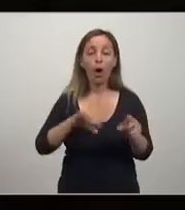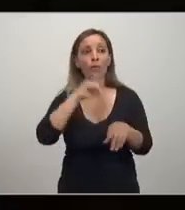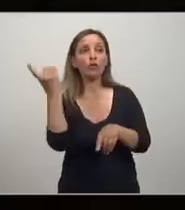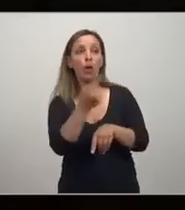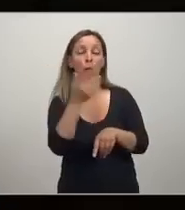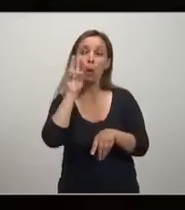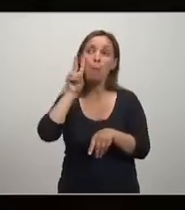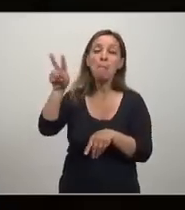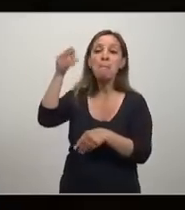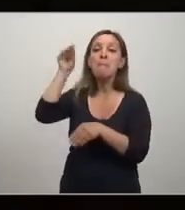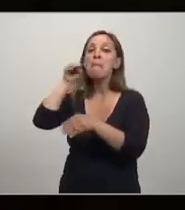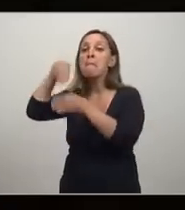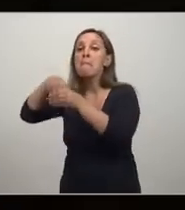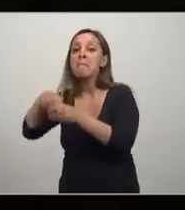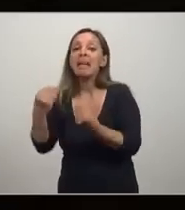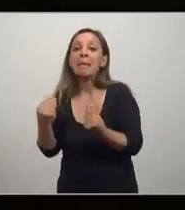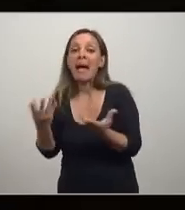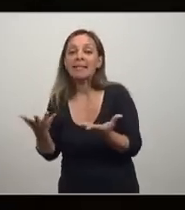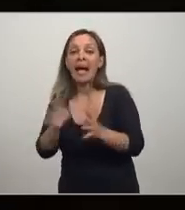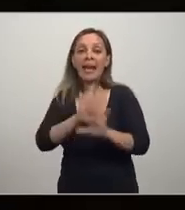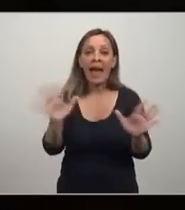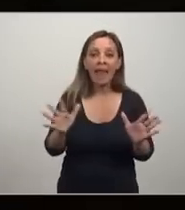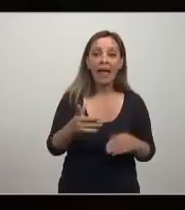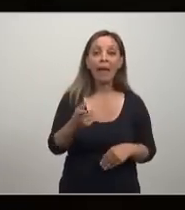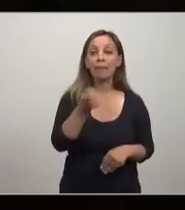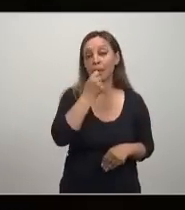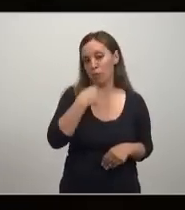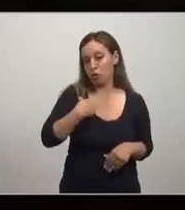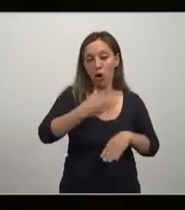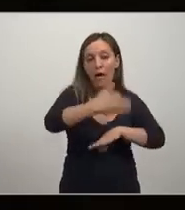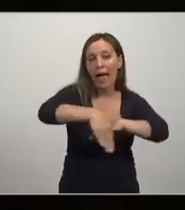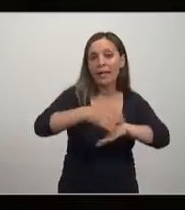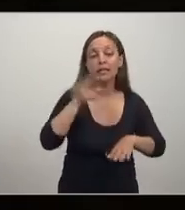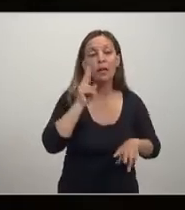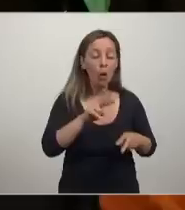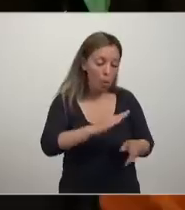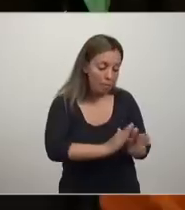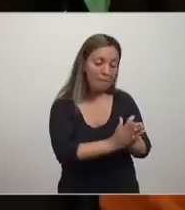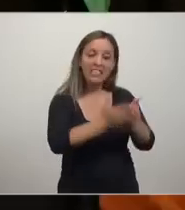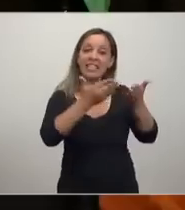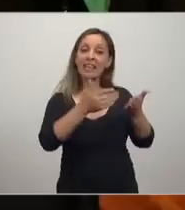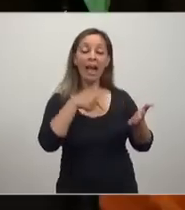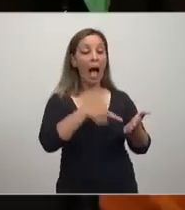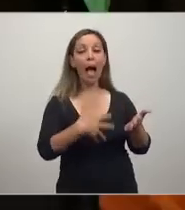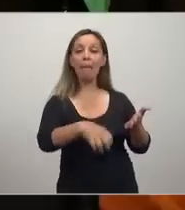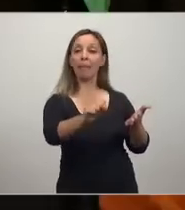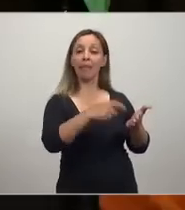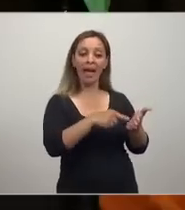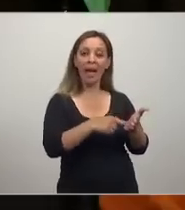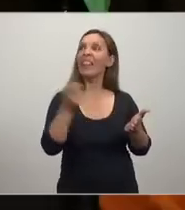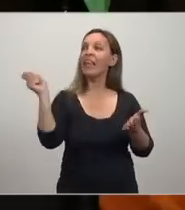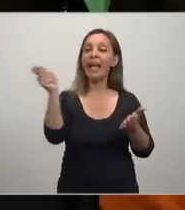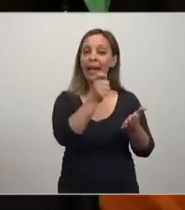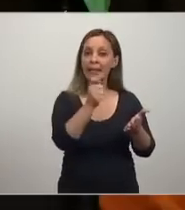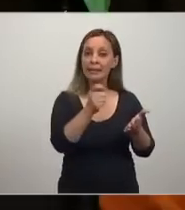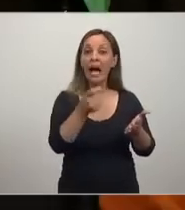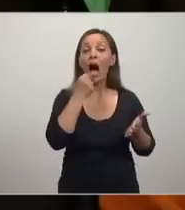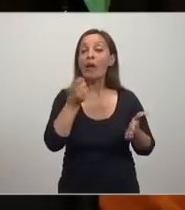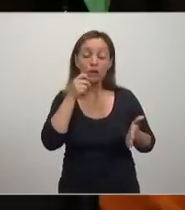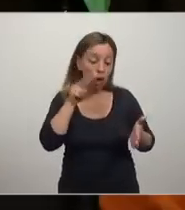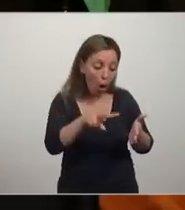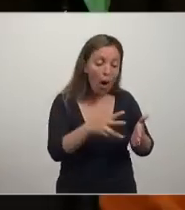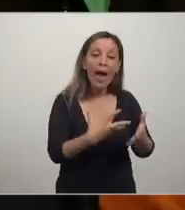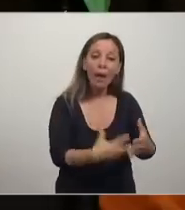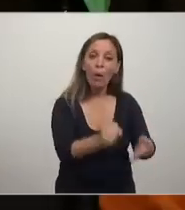cuando nadie nos puede sancionar, si encuentro una billetera, ¿qué hago? Si no es mía, es de alguien y busco de quién es o me la cojo. Esa es la gran diferencia. Los valores, los